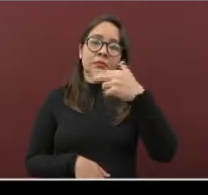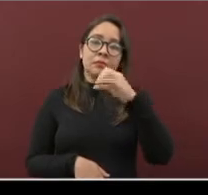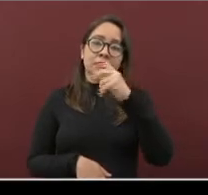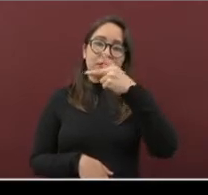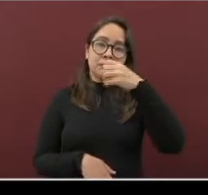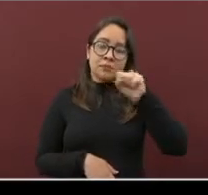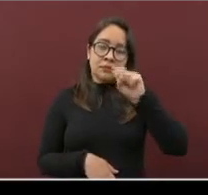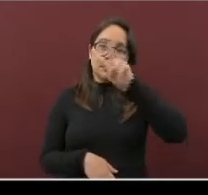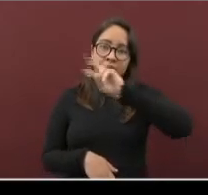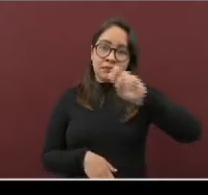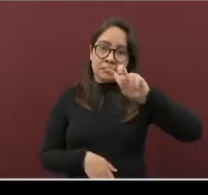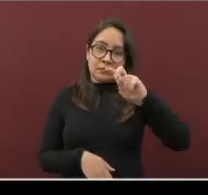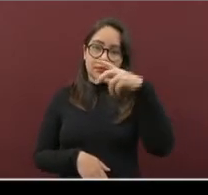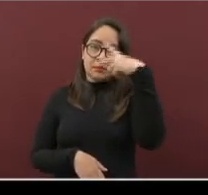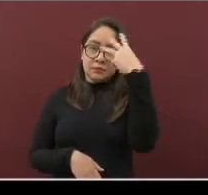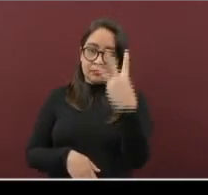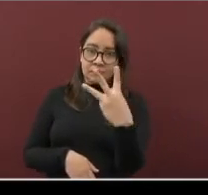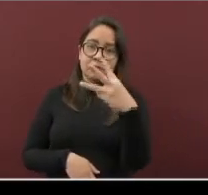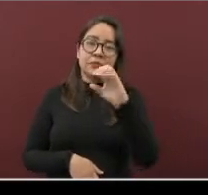con 233.